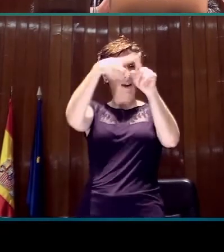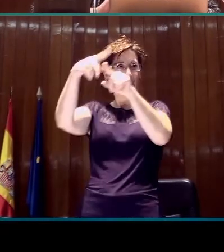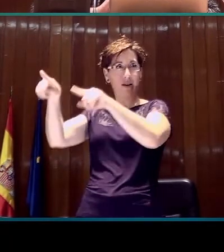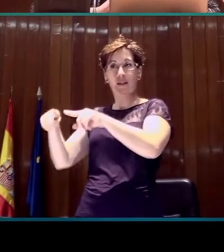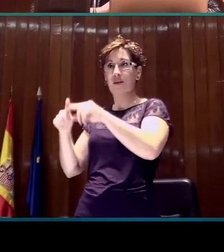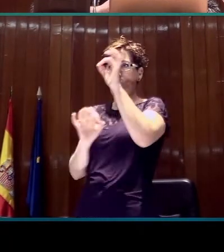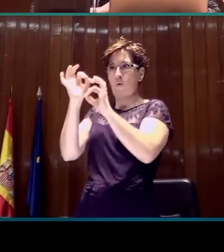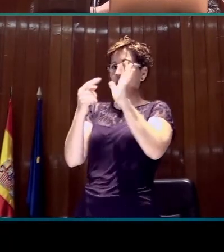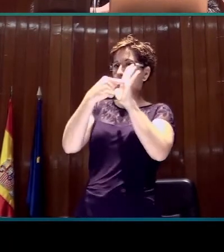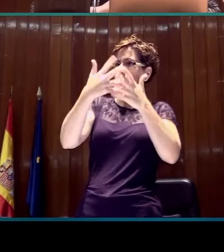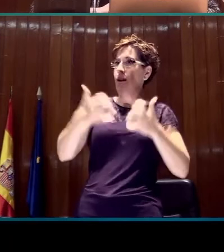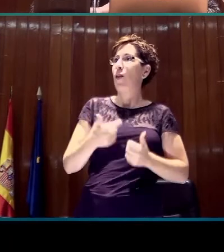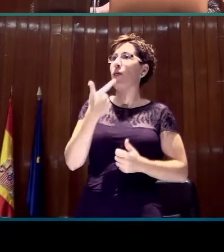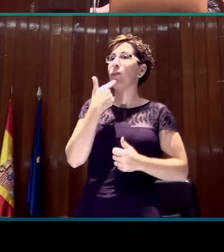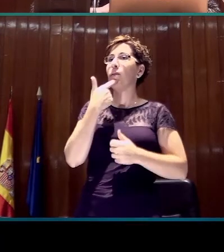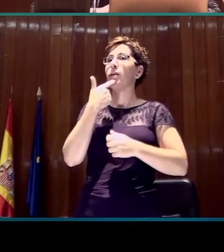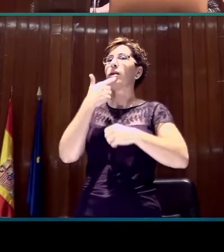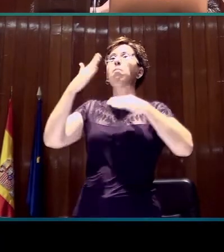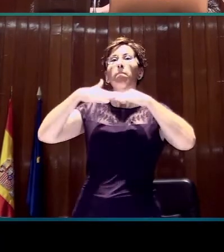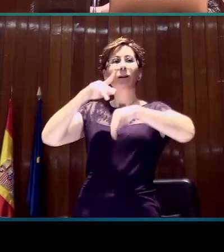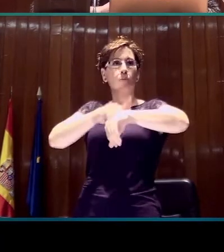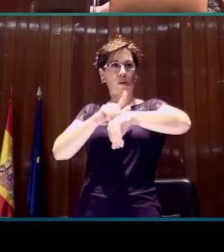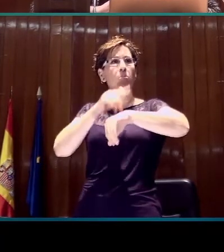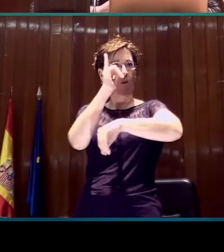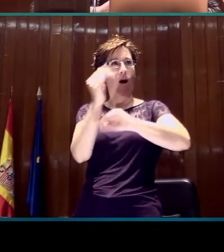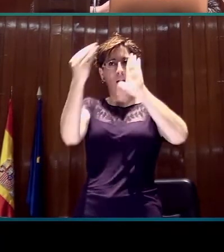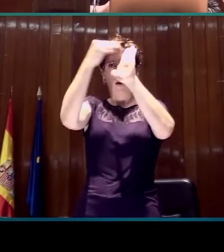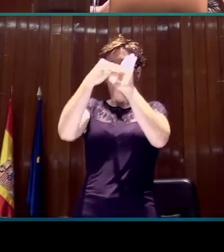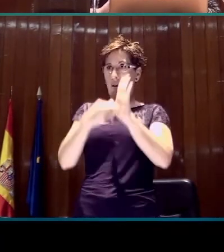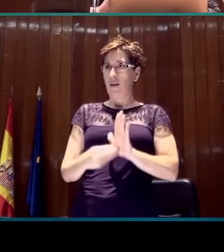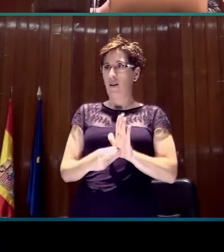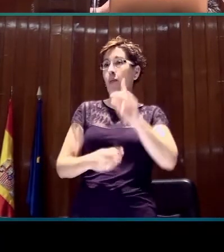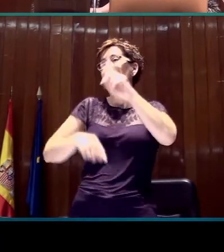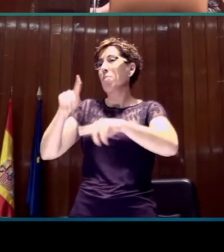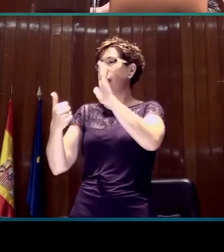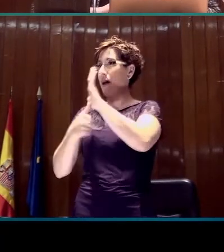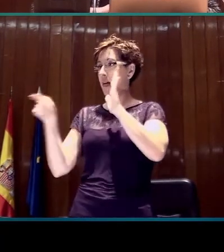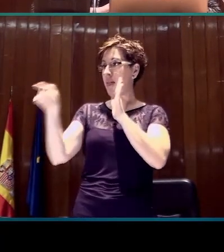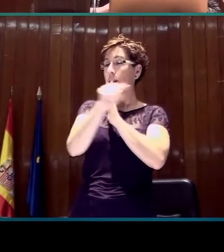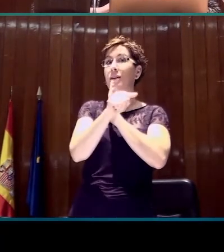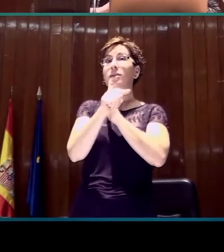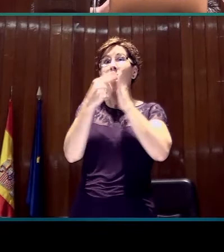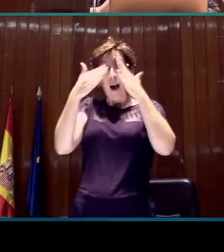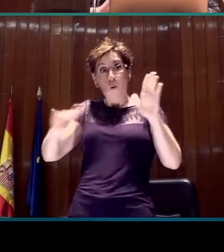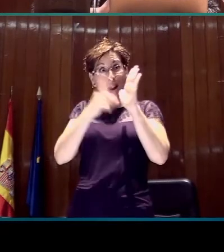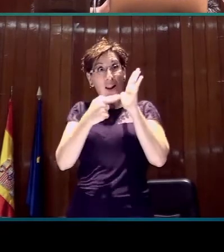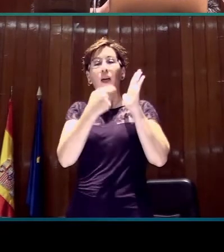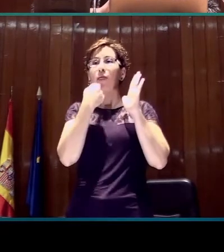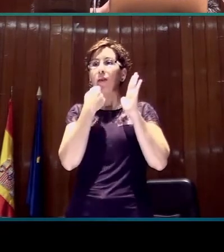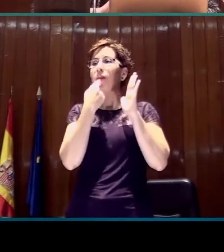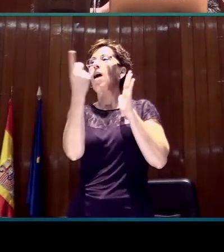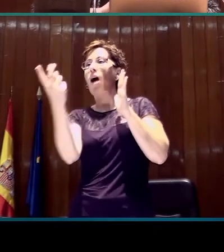al tiempo que establece mínimo de emisión, solamente hay algunas cadenas que han llegado a incorporarla y con algunas